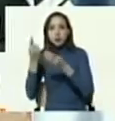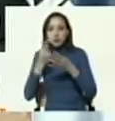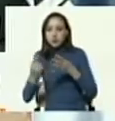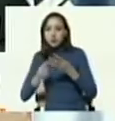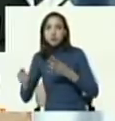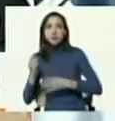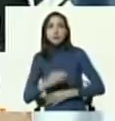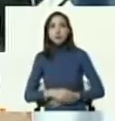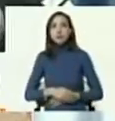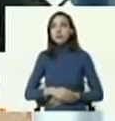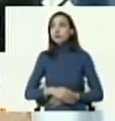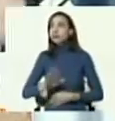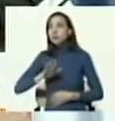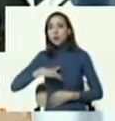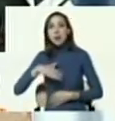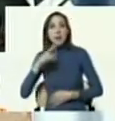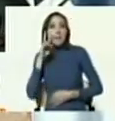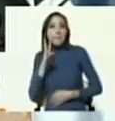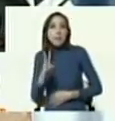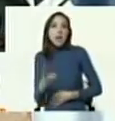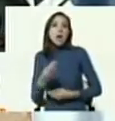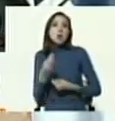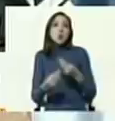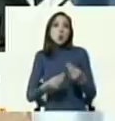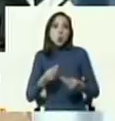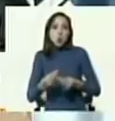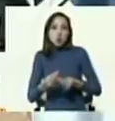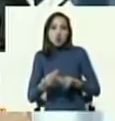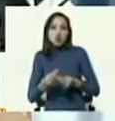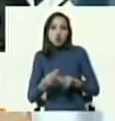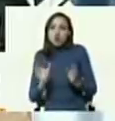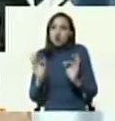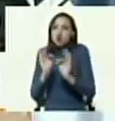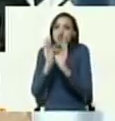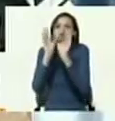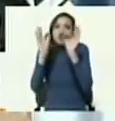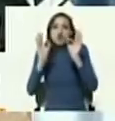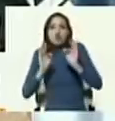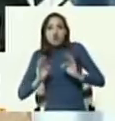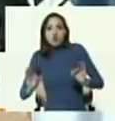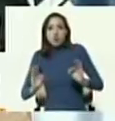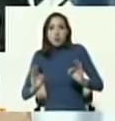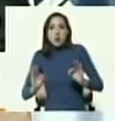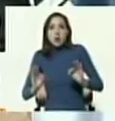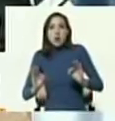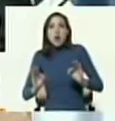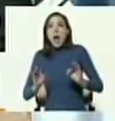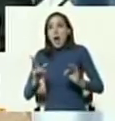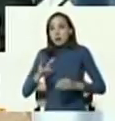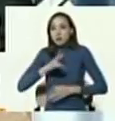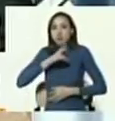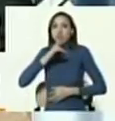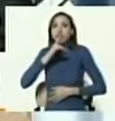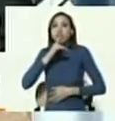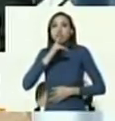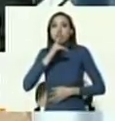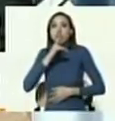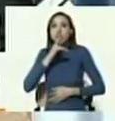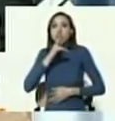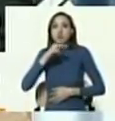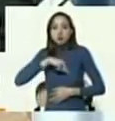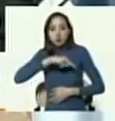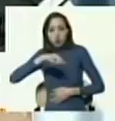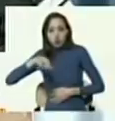para... vean ustedes cómo va mimetizándose este flagelo tan terrible y hemos